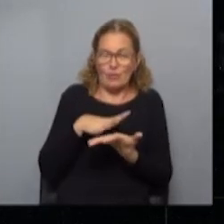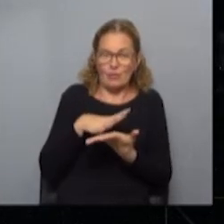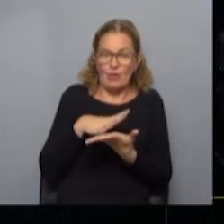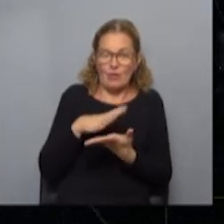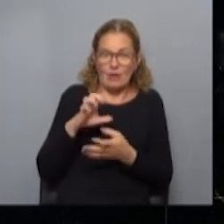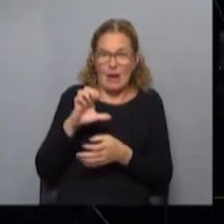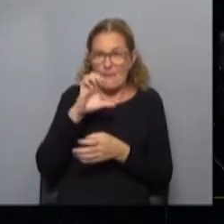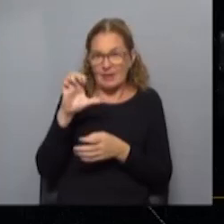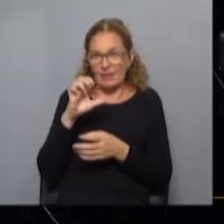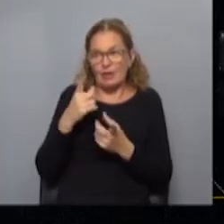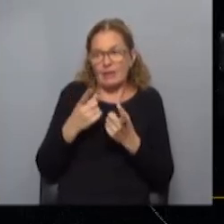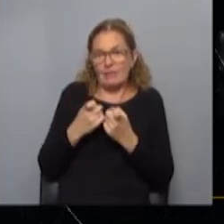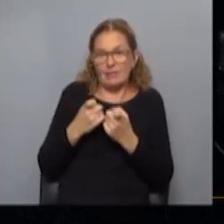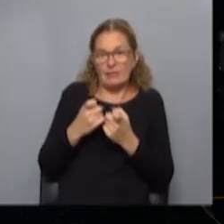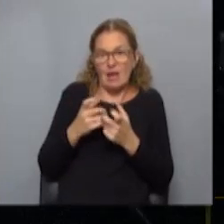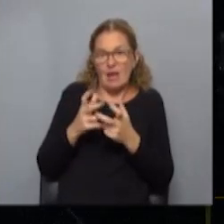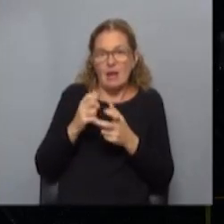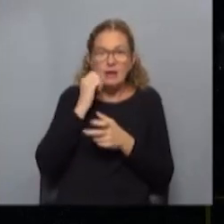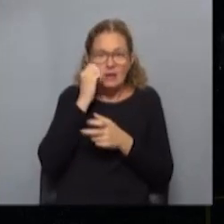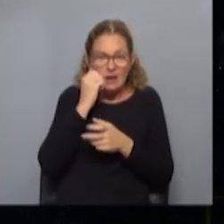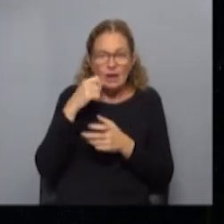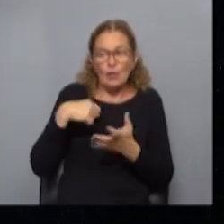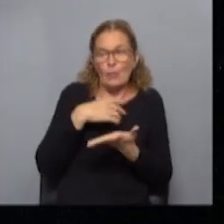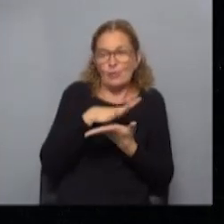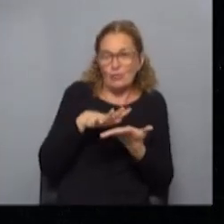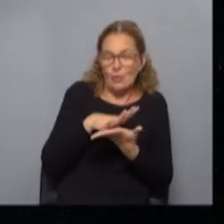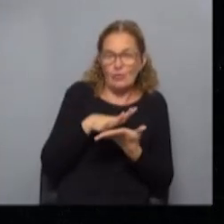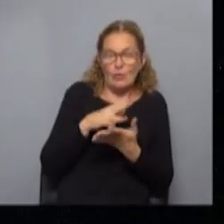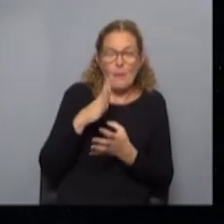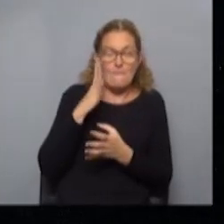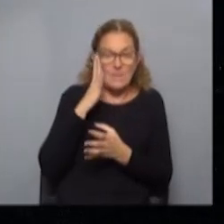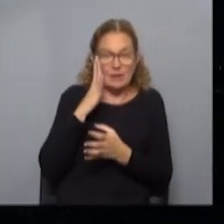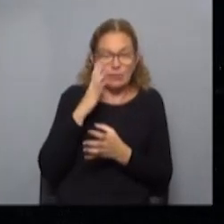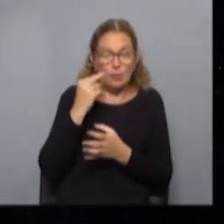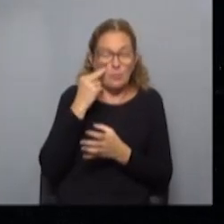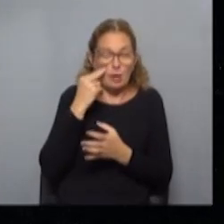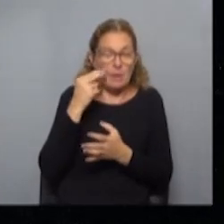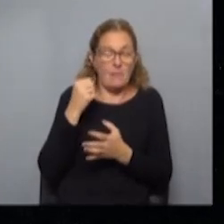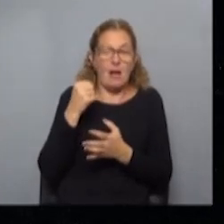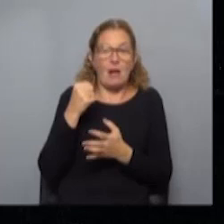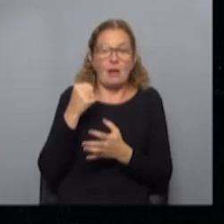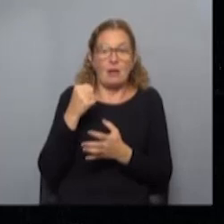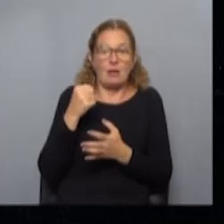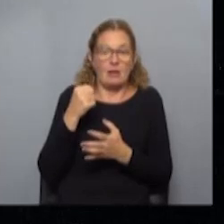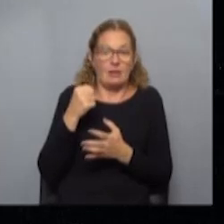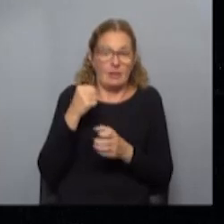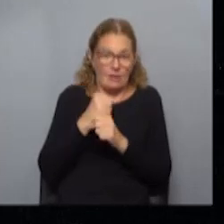empresarial sin estar en negro sin estar en situaciones de riesgo de accidentes sin